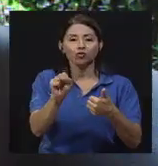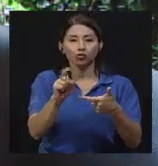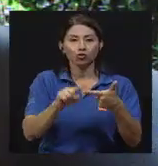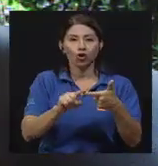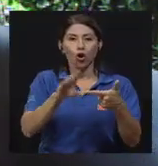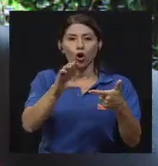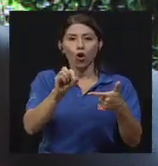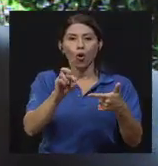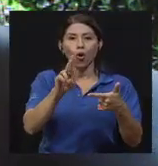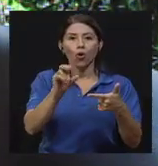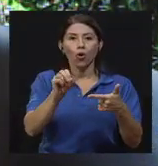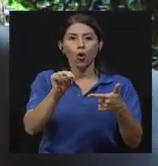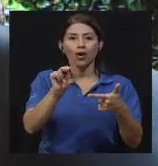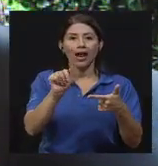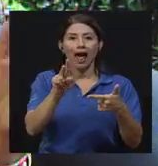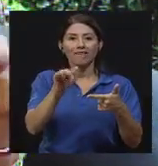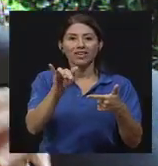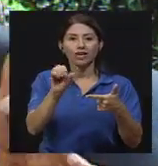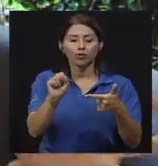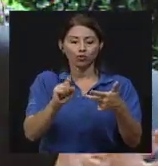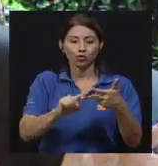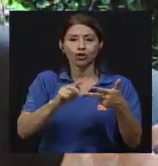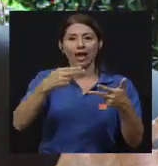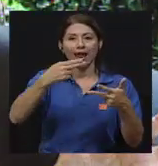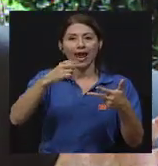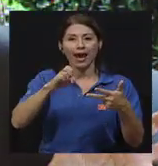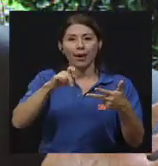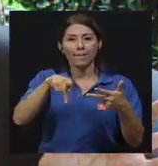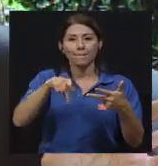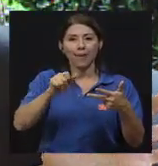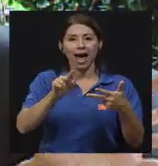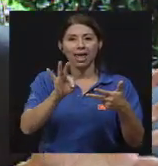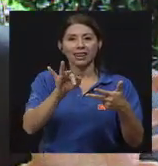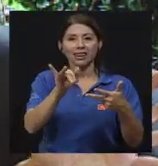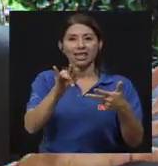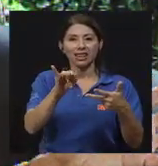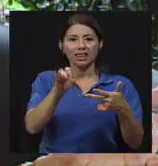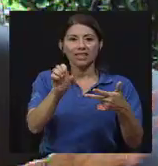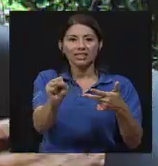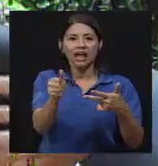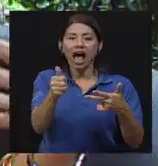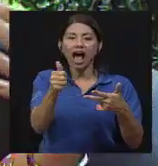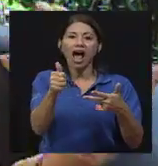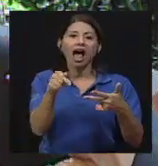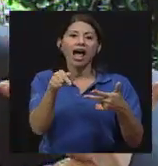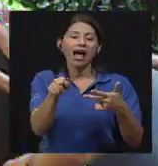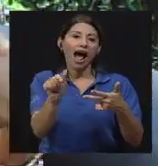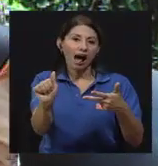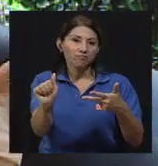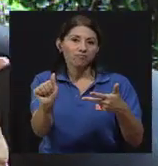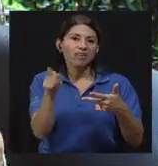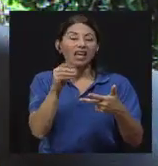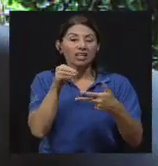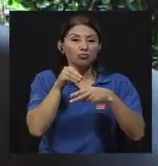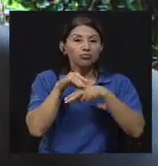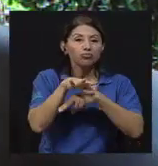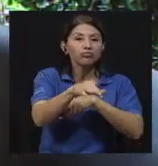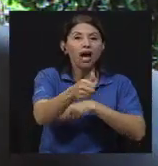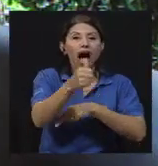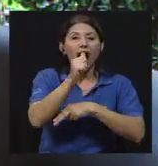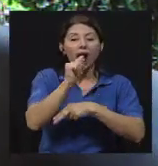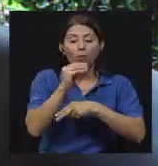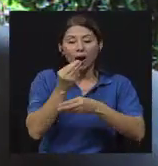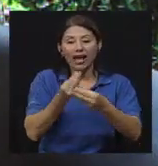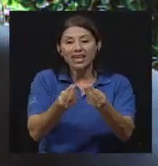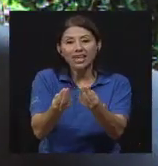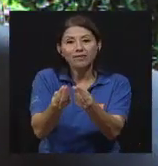a ser transmitidos por agua y por alimentos que están contaminados. Obviamente no son agua y alimentos limpios, sino agua y alimentos que tienen generalmente